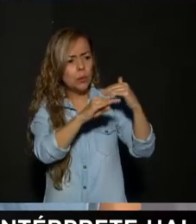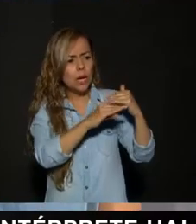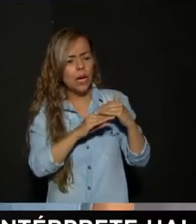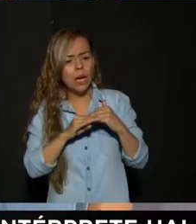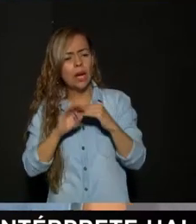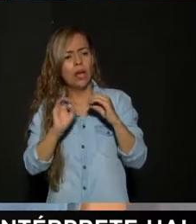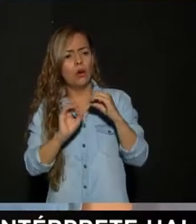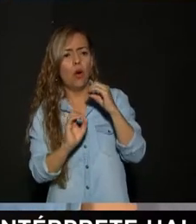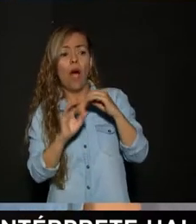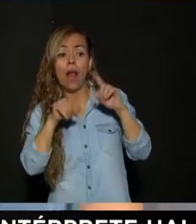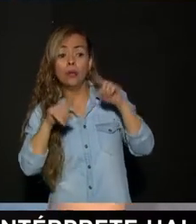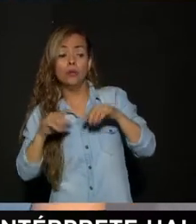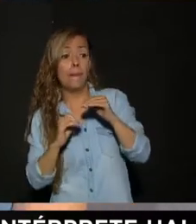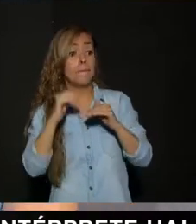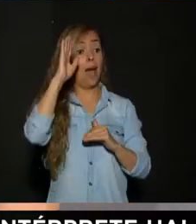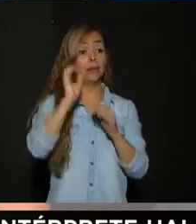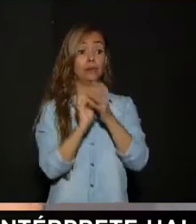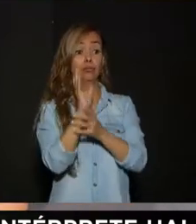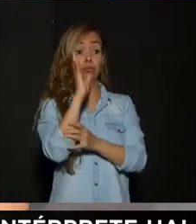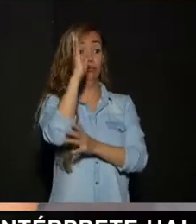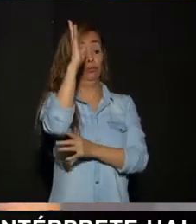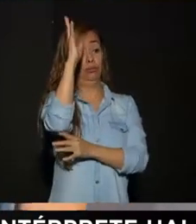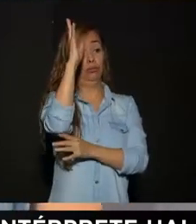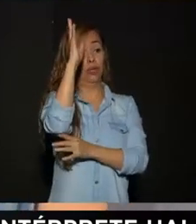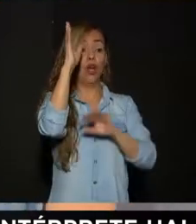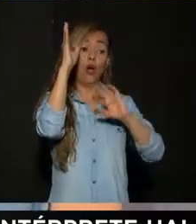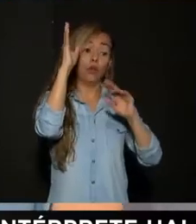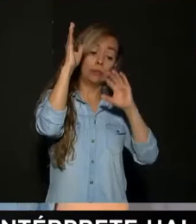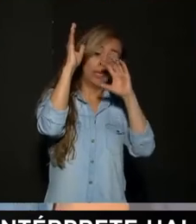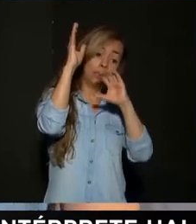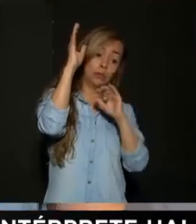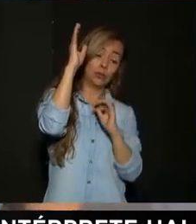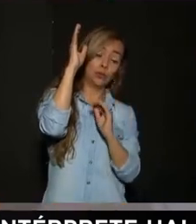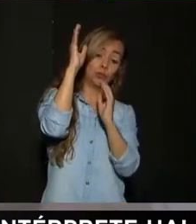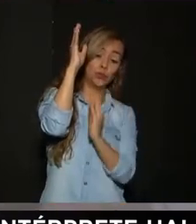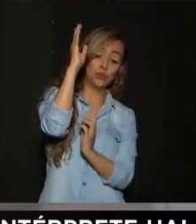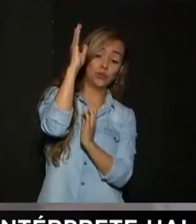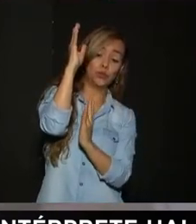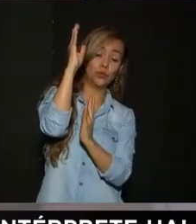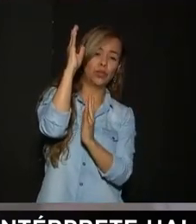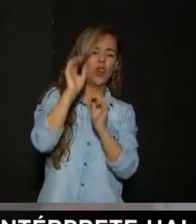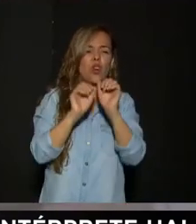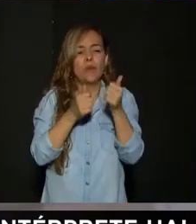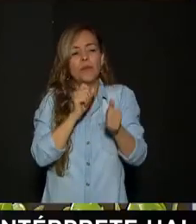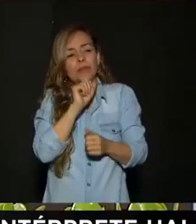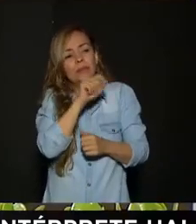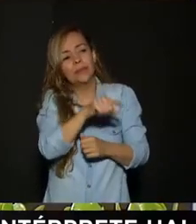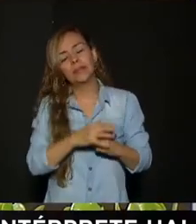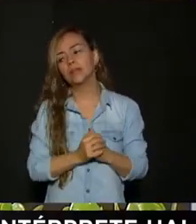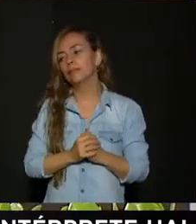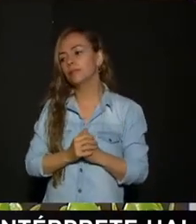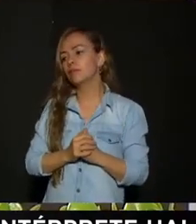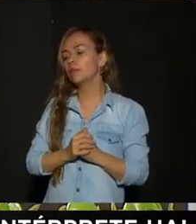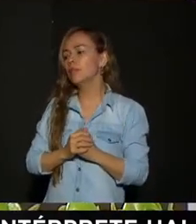Se quedan como más bajitas Porque acá vemos Que estas están Más bajitas Pero esta logró Crecer un montón Sí No pues realmente